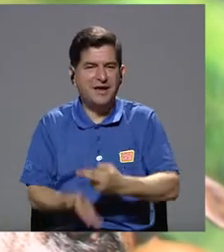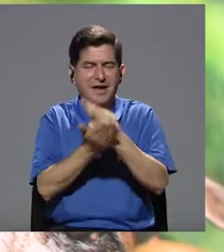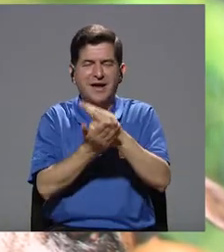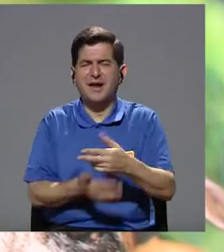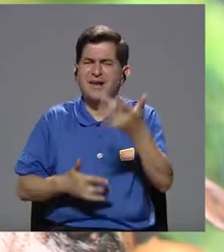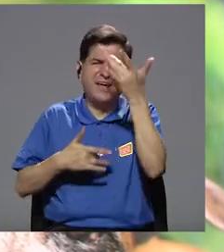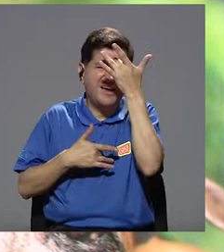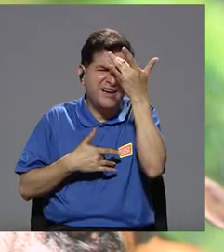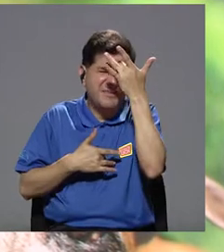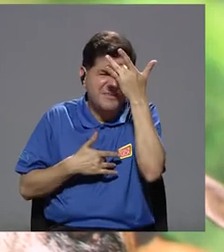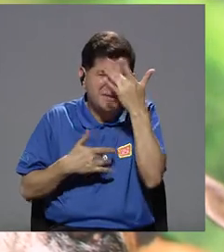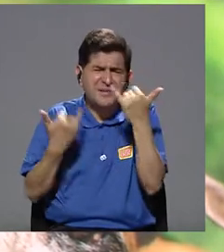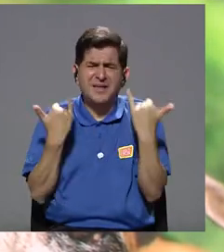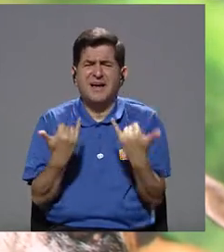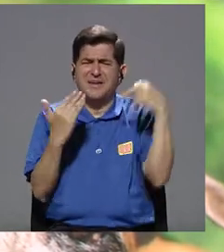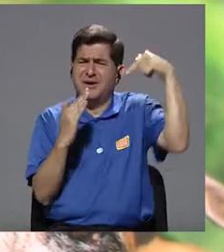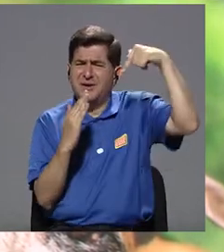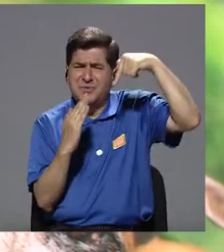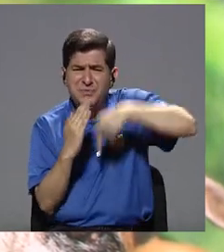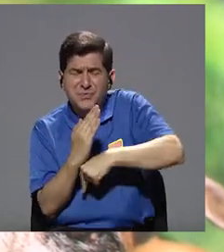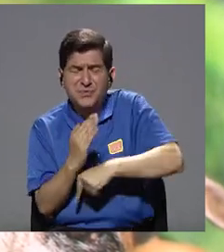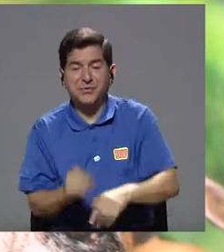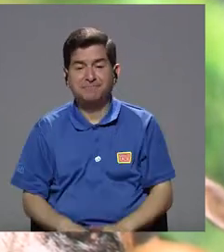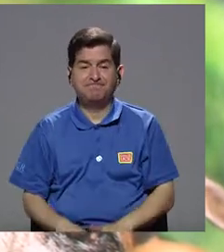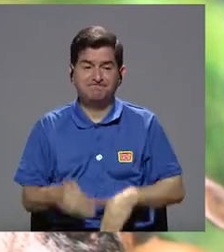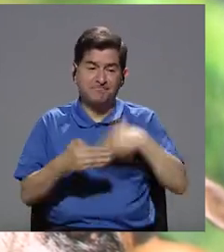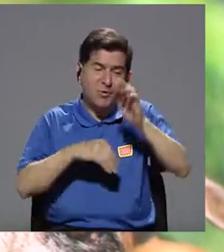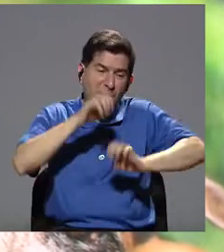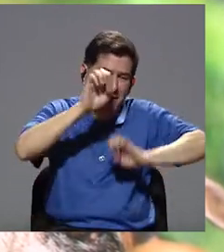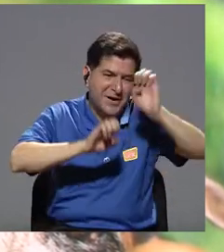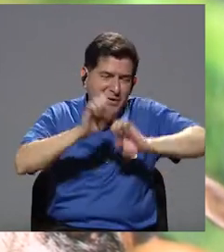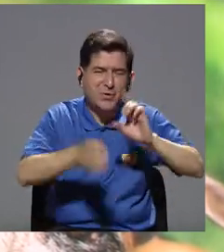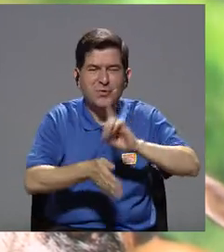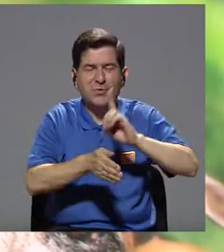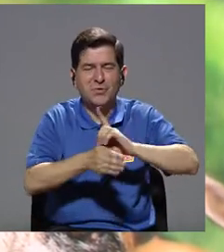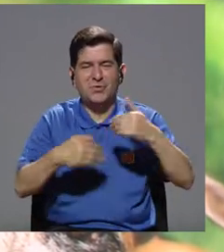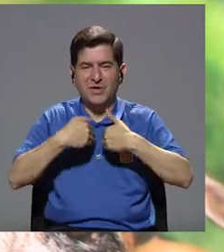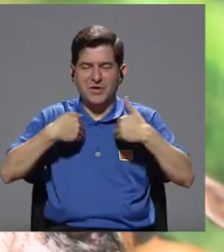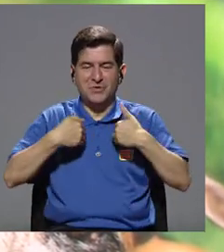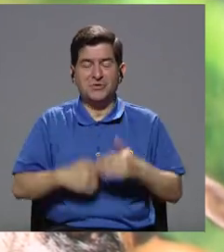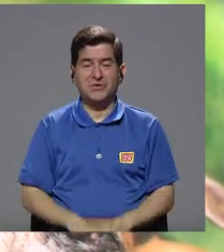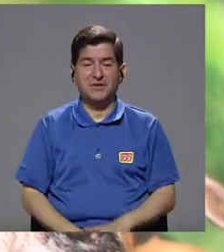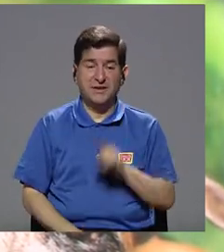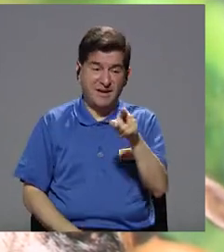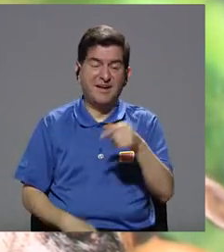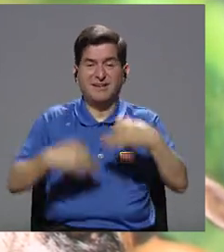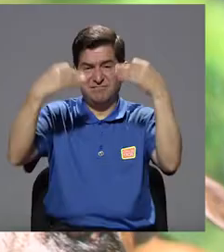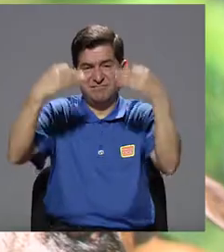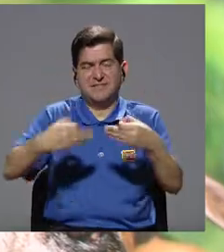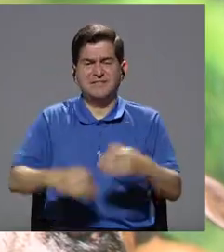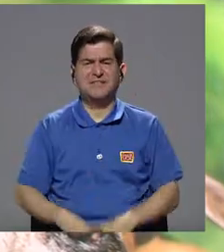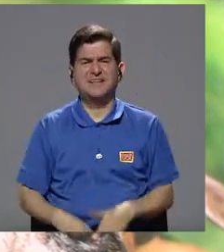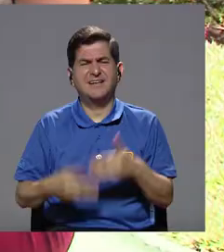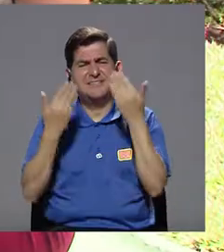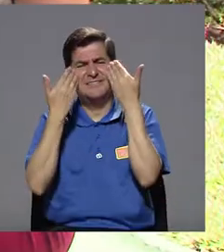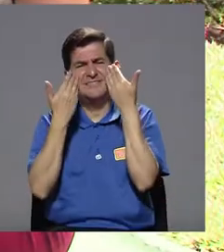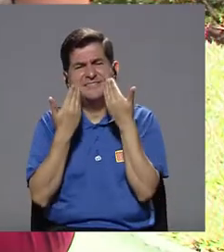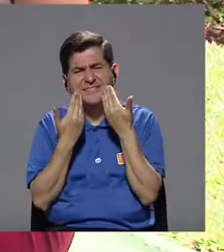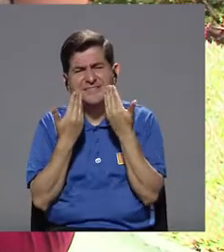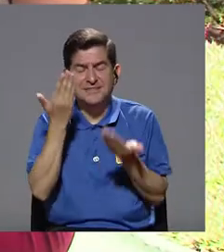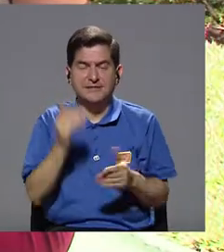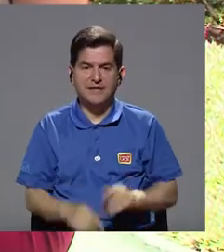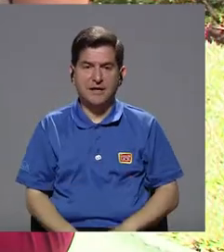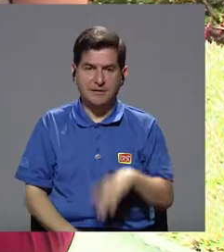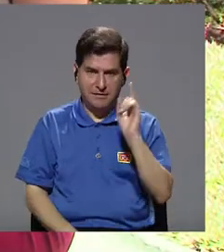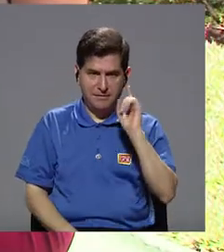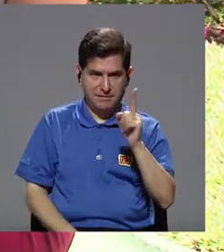enfermedad o están, pues, muy enfermos. Y entonces, después de una evaluación veterinaria, por supuesto, es el médico el que decide. Y es muy